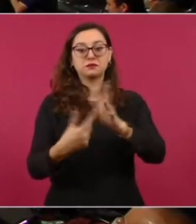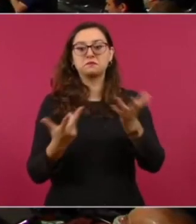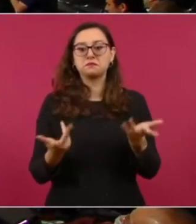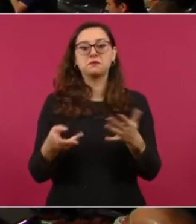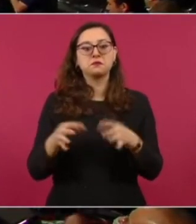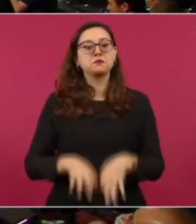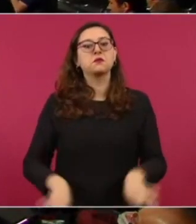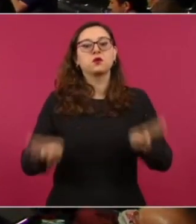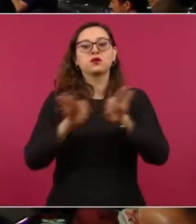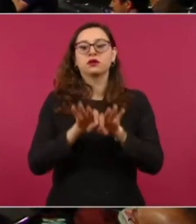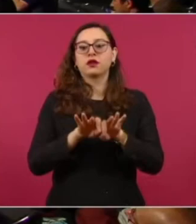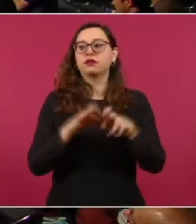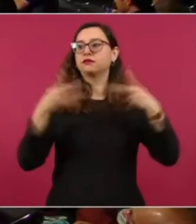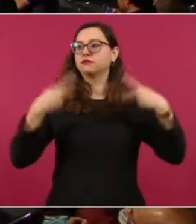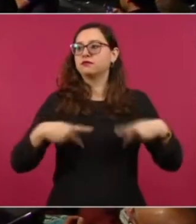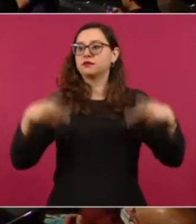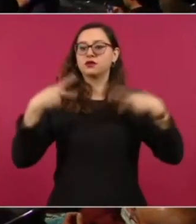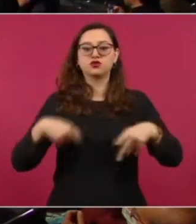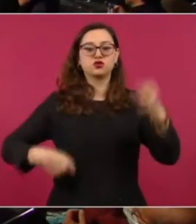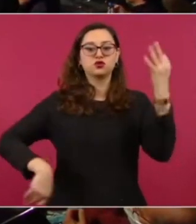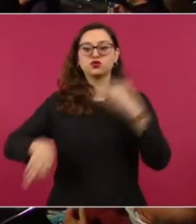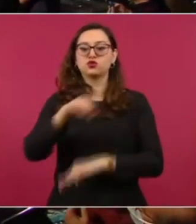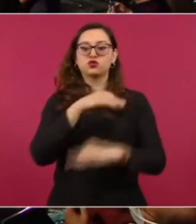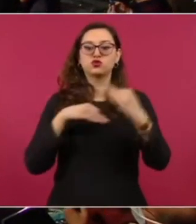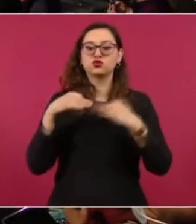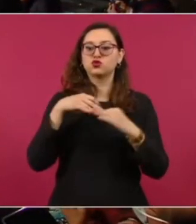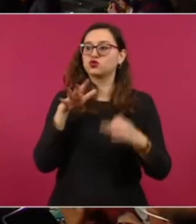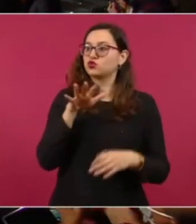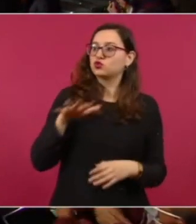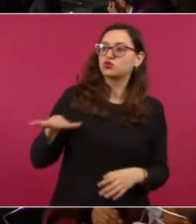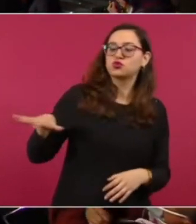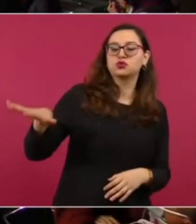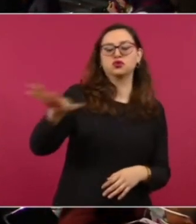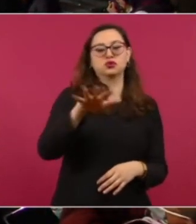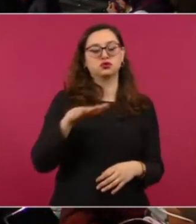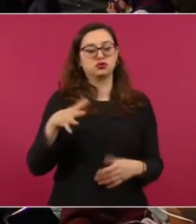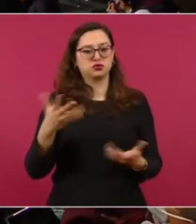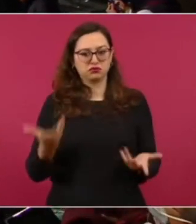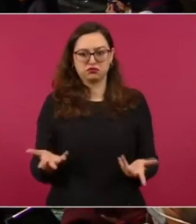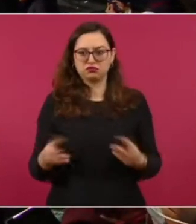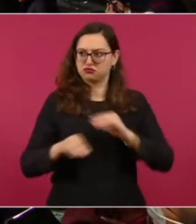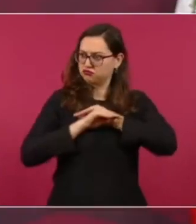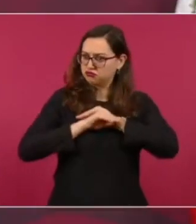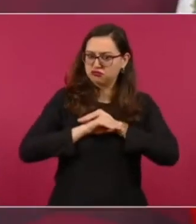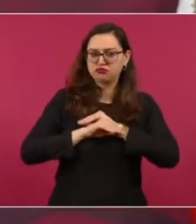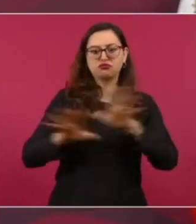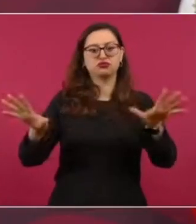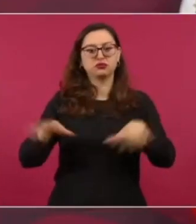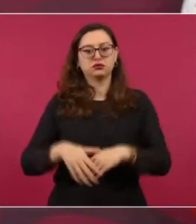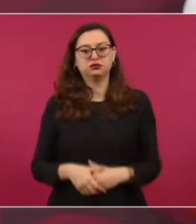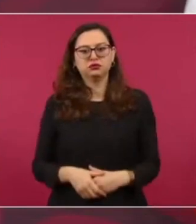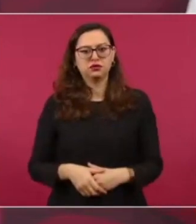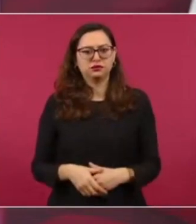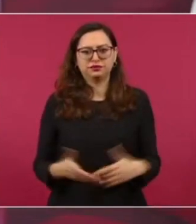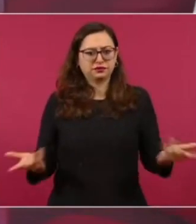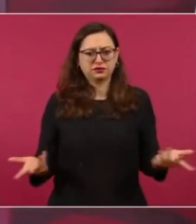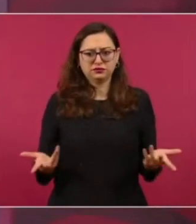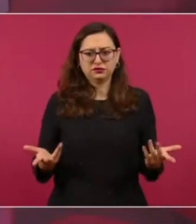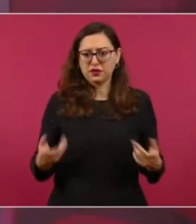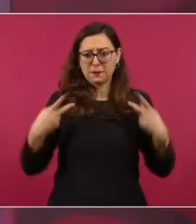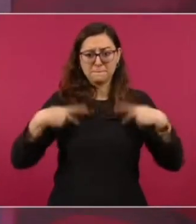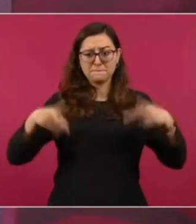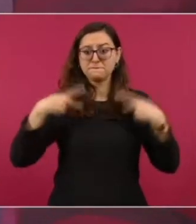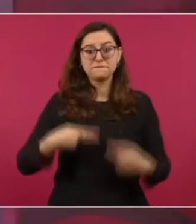todos actuemos como medios de comunicación, todos no tenemos de que este